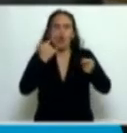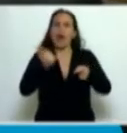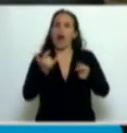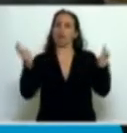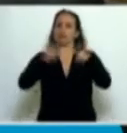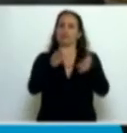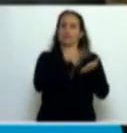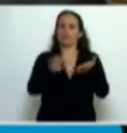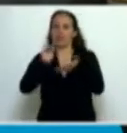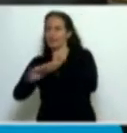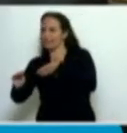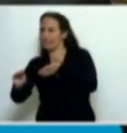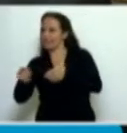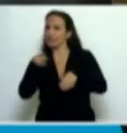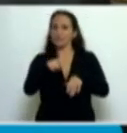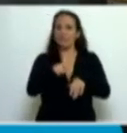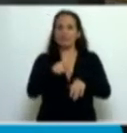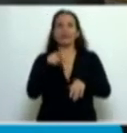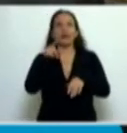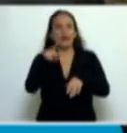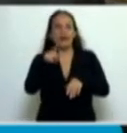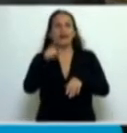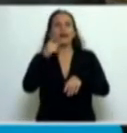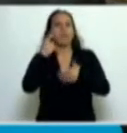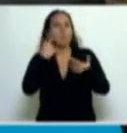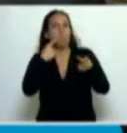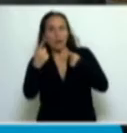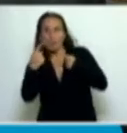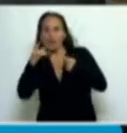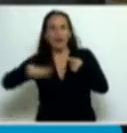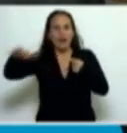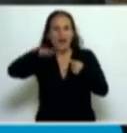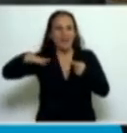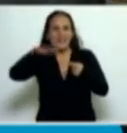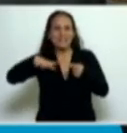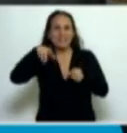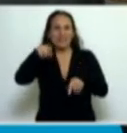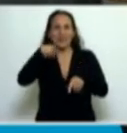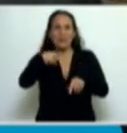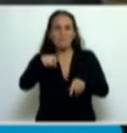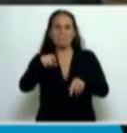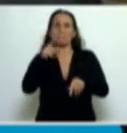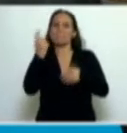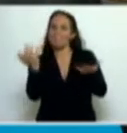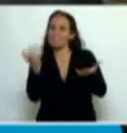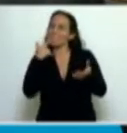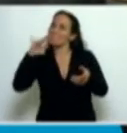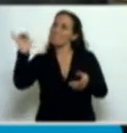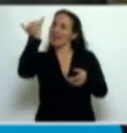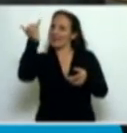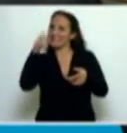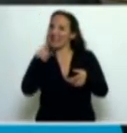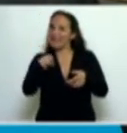bicameral. Surge la pregunta popular si no será mucho y si no sería mejor recurrir a